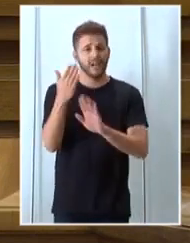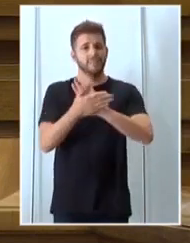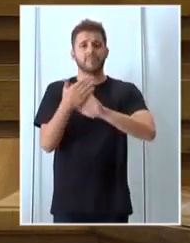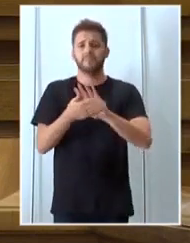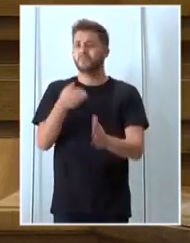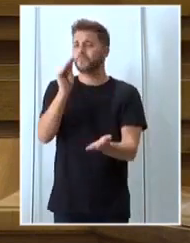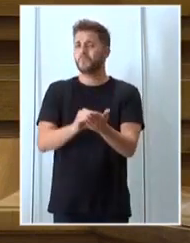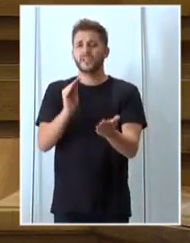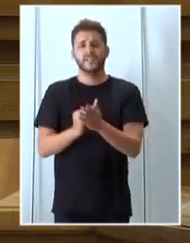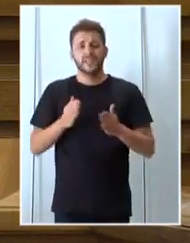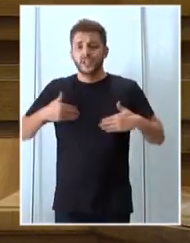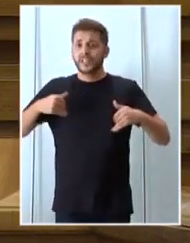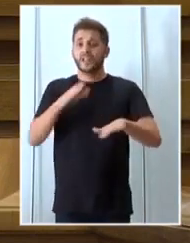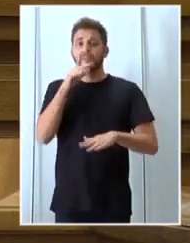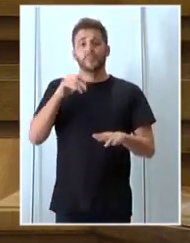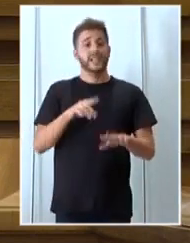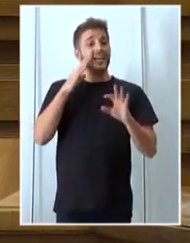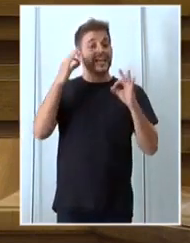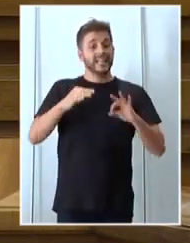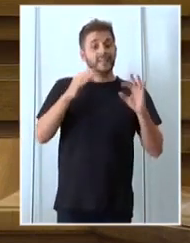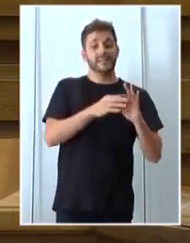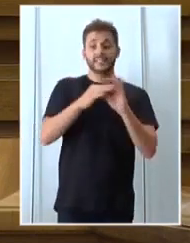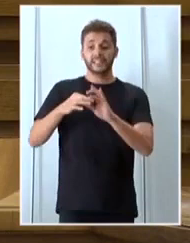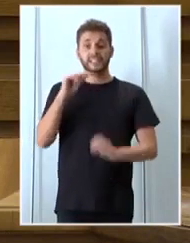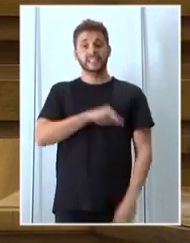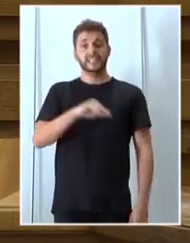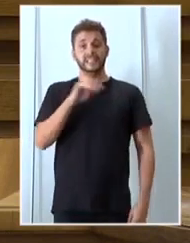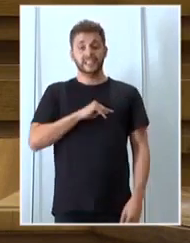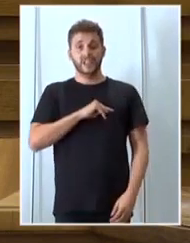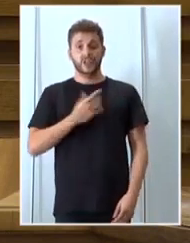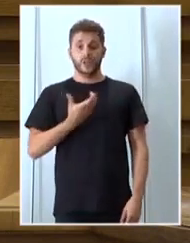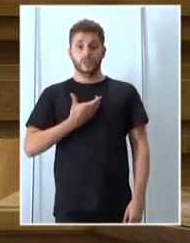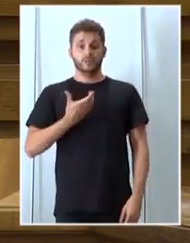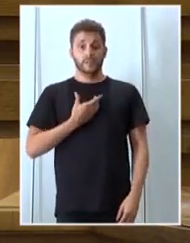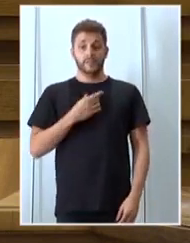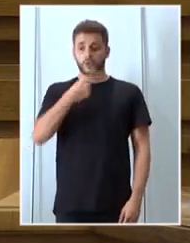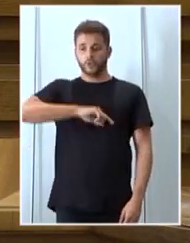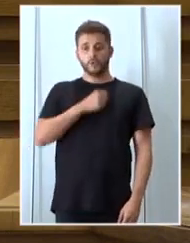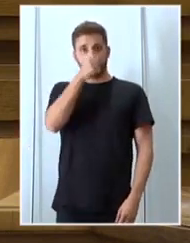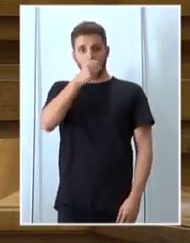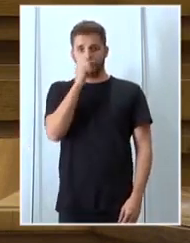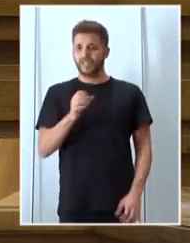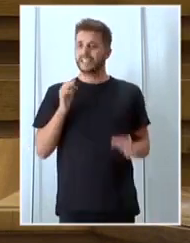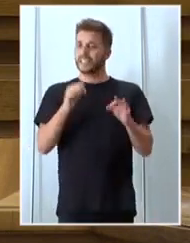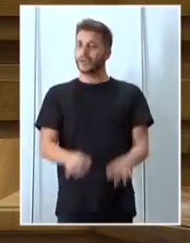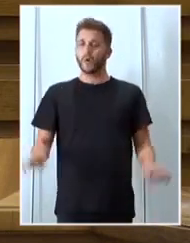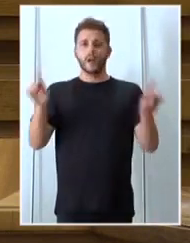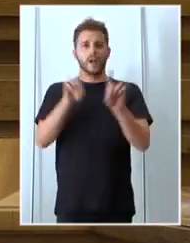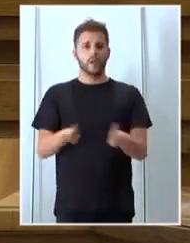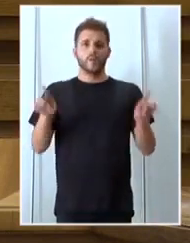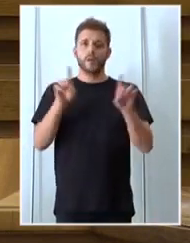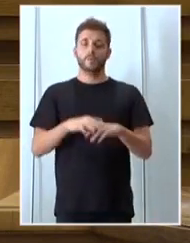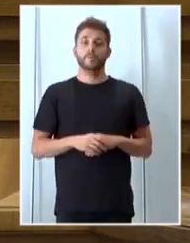Porque el sentido municipalista de este grupo, del PSOE, siempre ha sido el mismo. Ustedes, aclárense. Nosotros